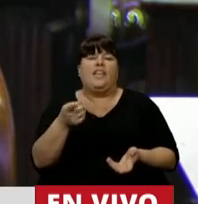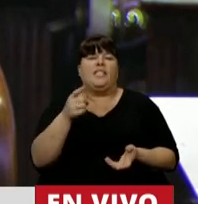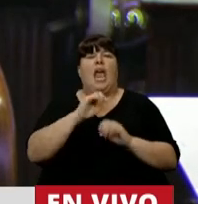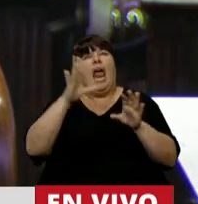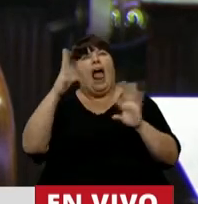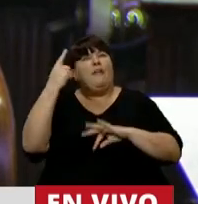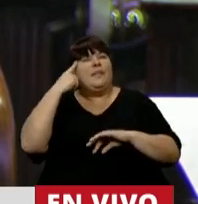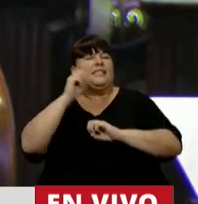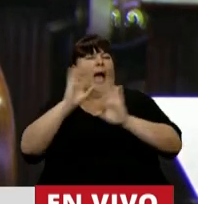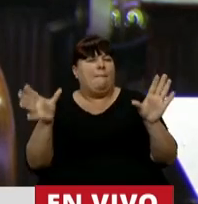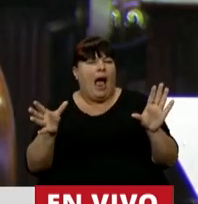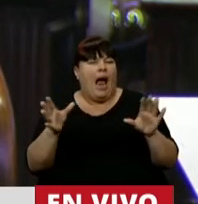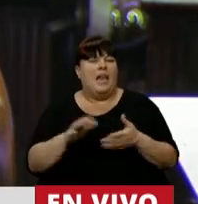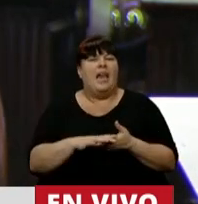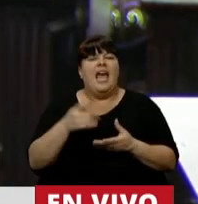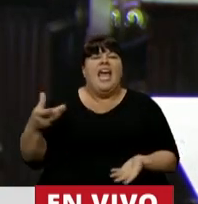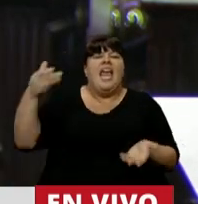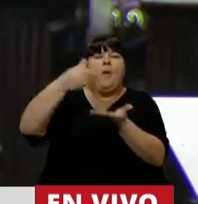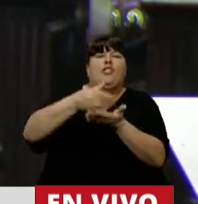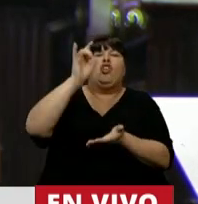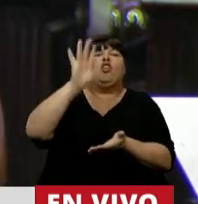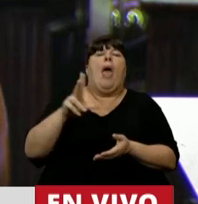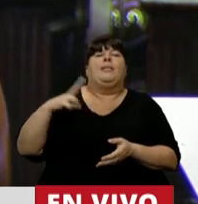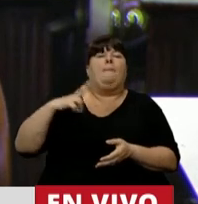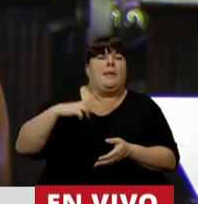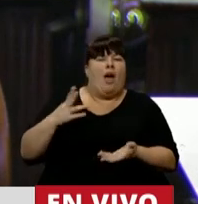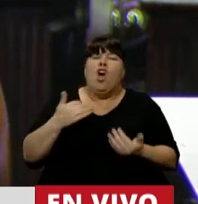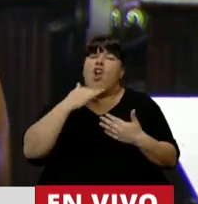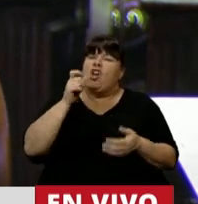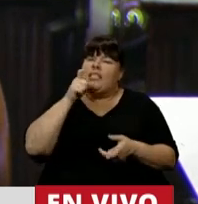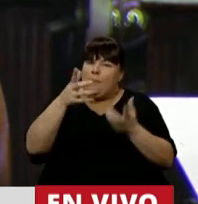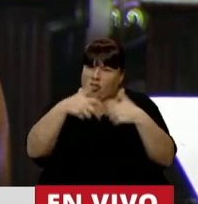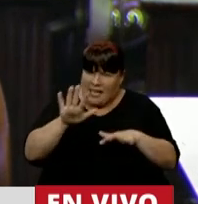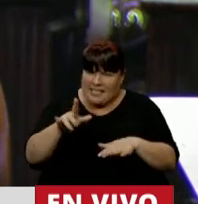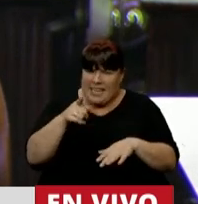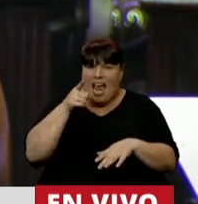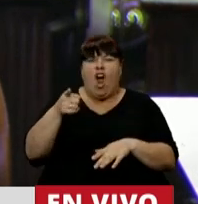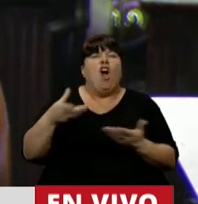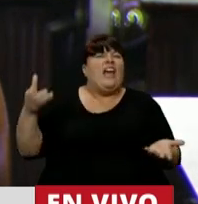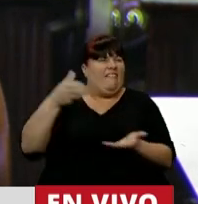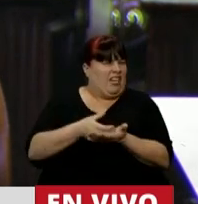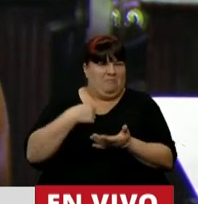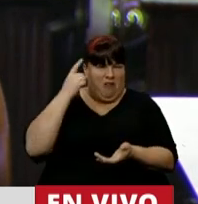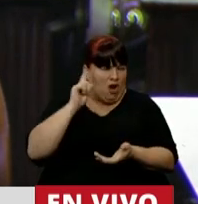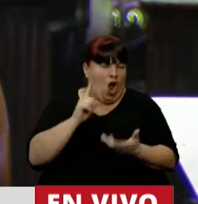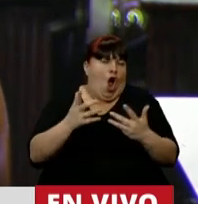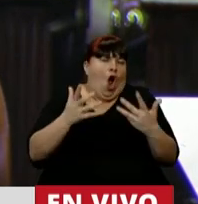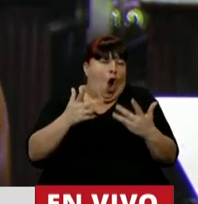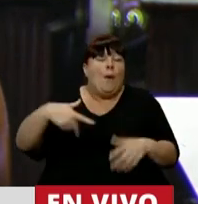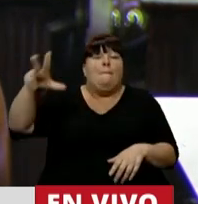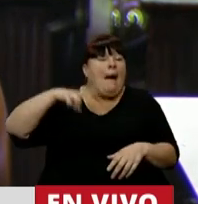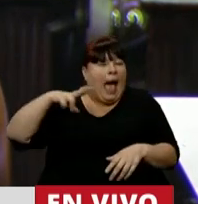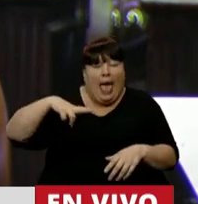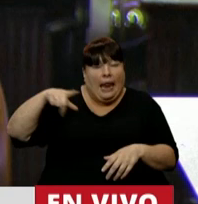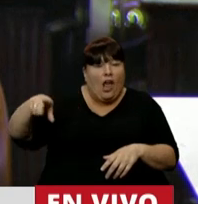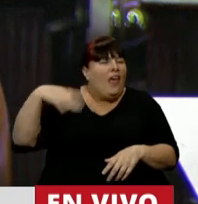demoniza la idea de que la inversión solamente es el sector privado. Yo no sé si un proyecto así afectaría la inversión. Es obvio que los que más